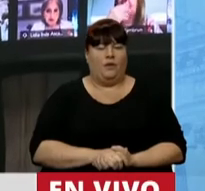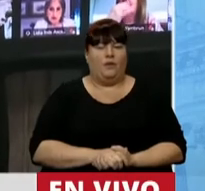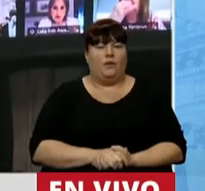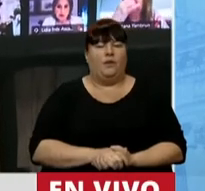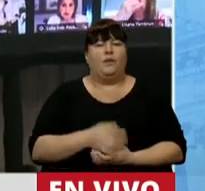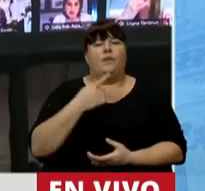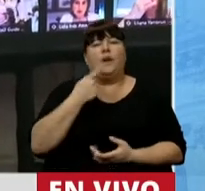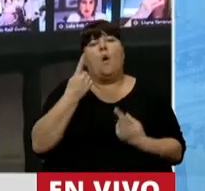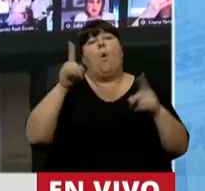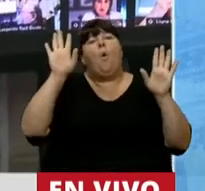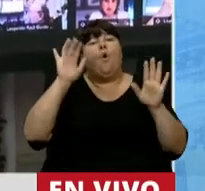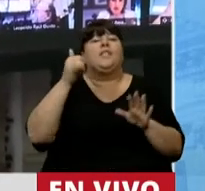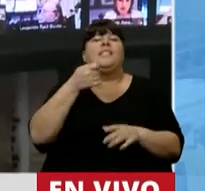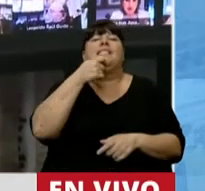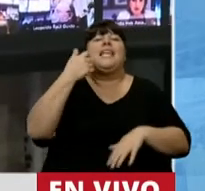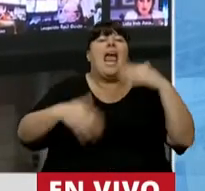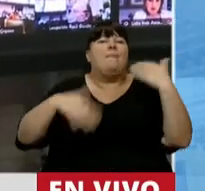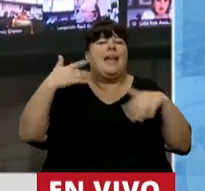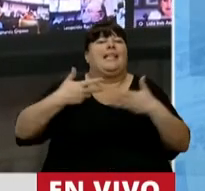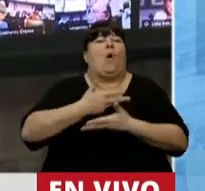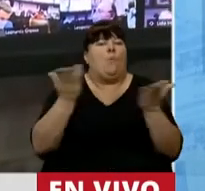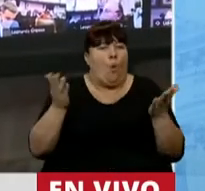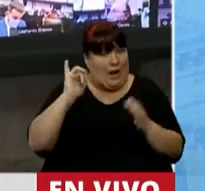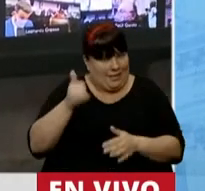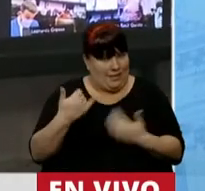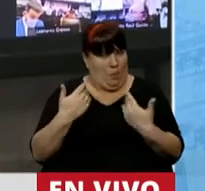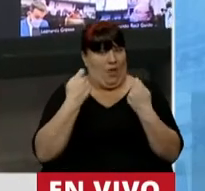Establece una excepción que tiene que ver con la emergencia pública